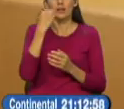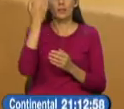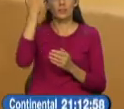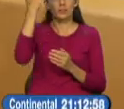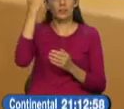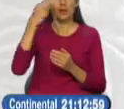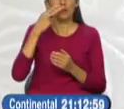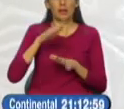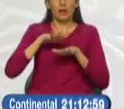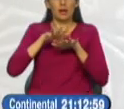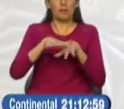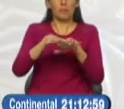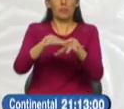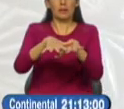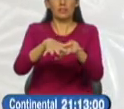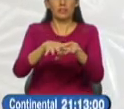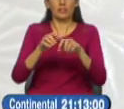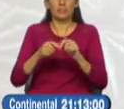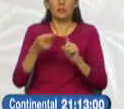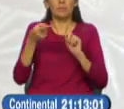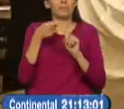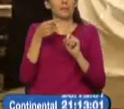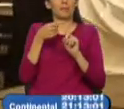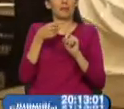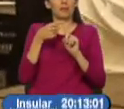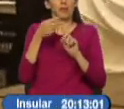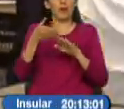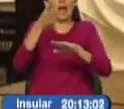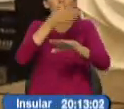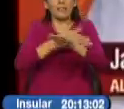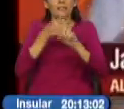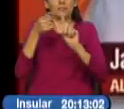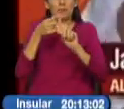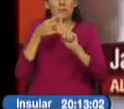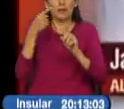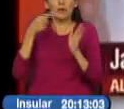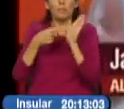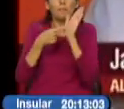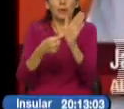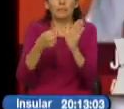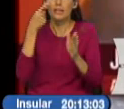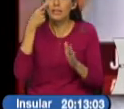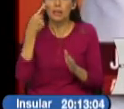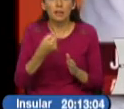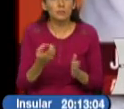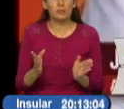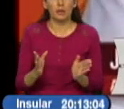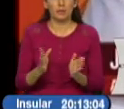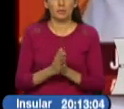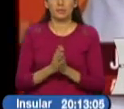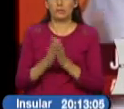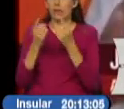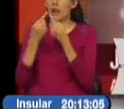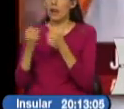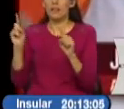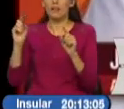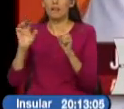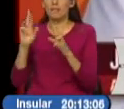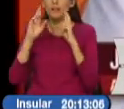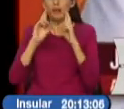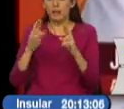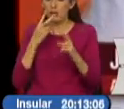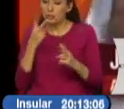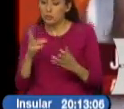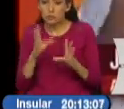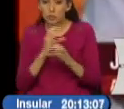movilizaciones los dirigentes de Creos debieron presentar las pruebas que aseguran tener. O si al presentarse esa diferencia no existe, entonces no habría